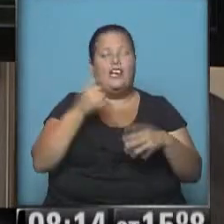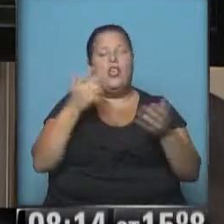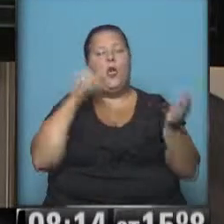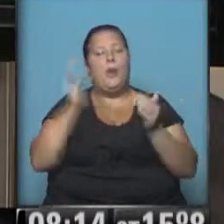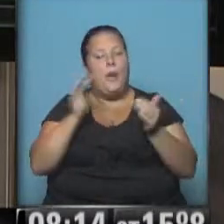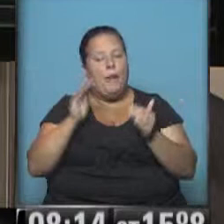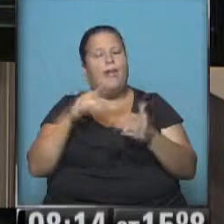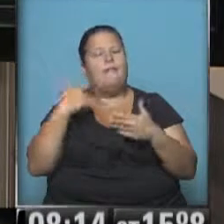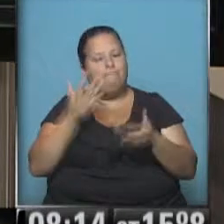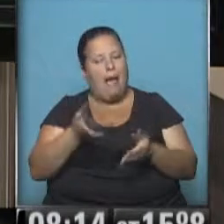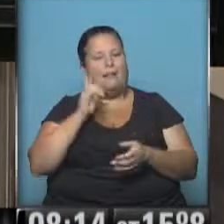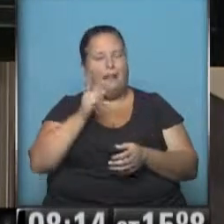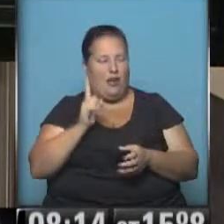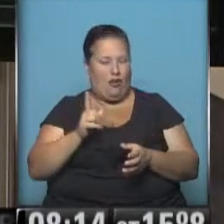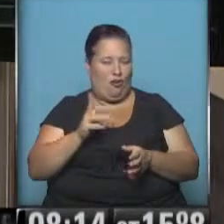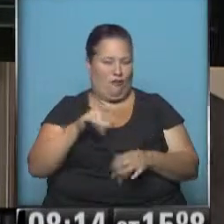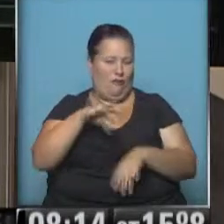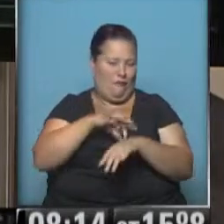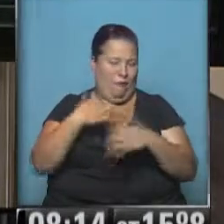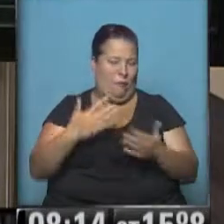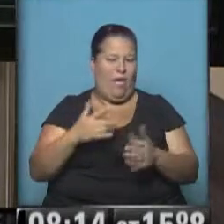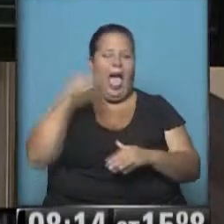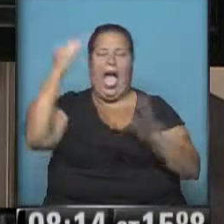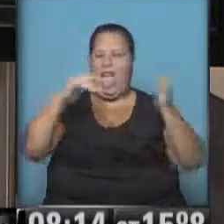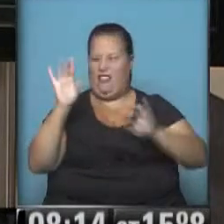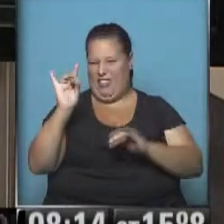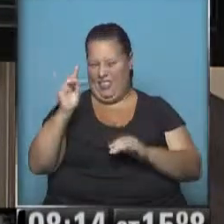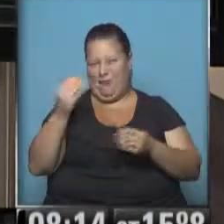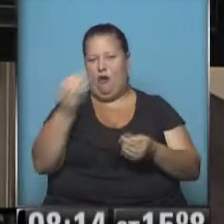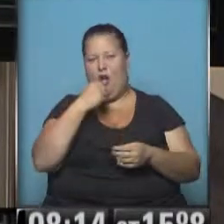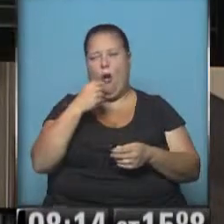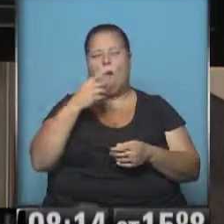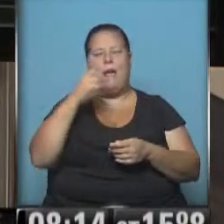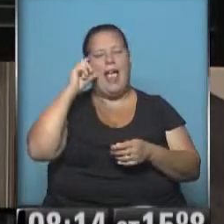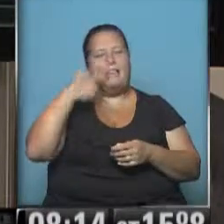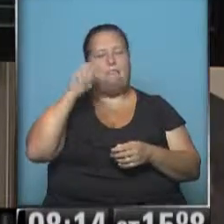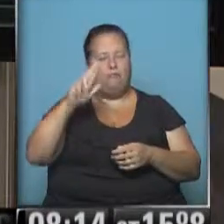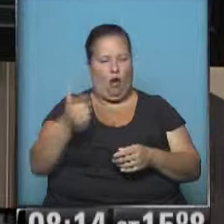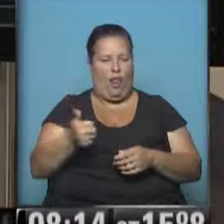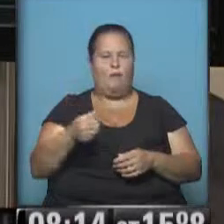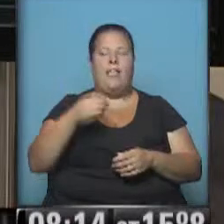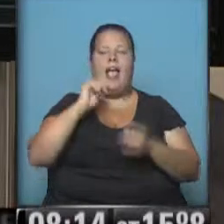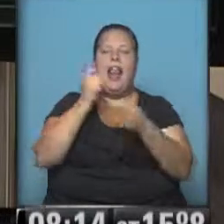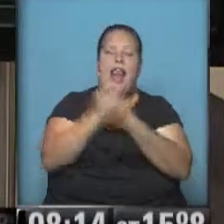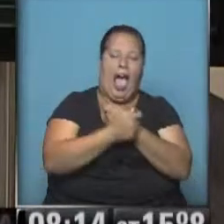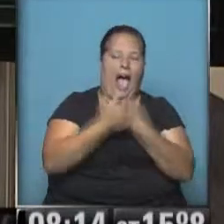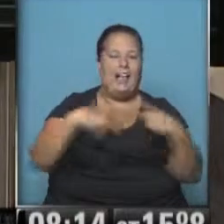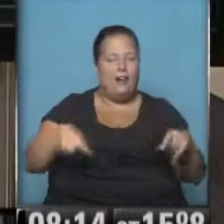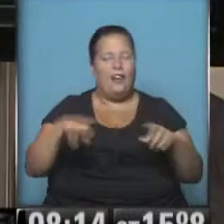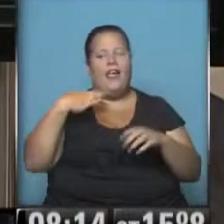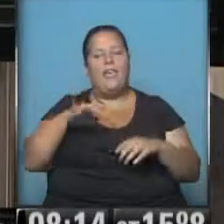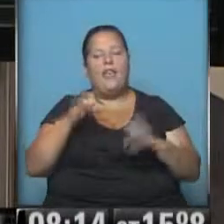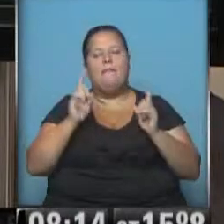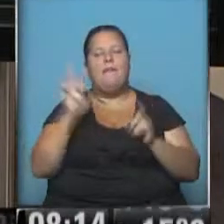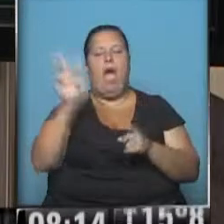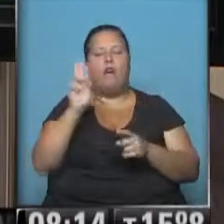bebés, se puede llegar a producir la enfermedad. No así en los adultos por el consumo de las esporas. Las conservas y enlatados tienen que ser los que